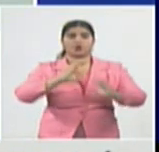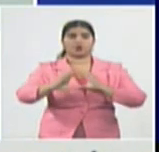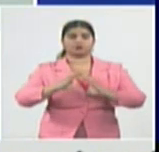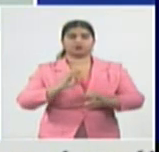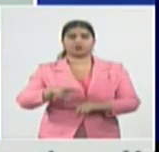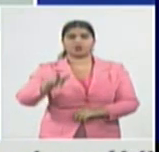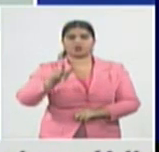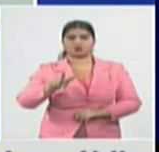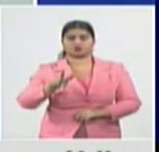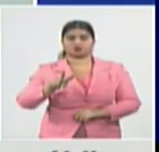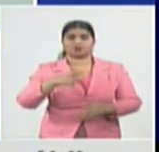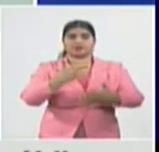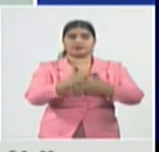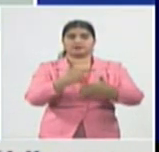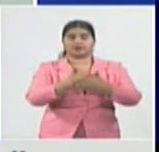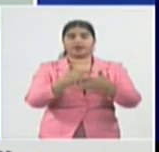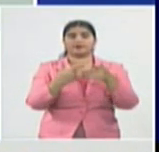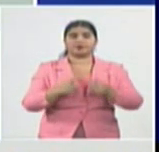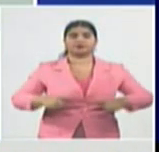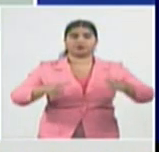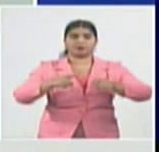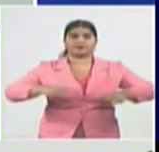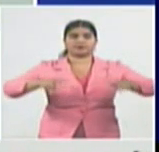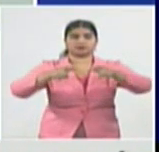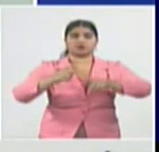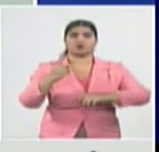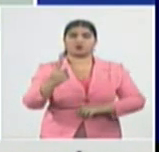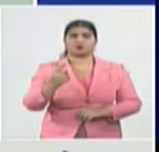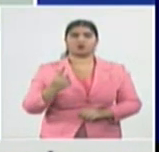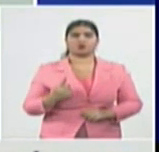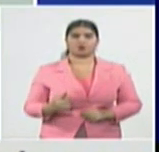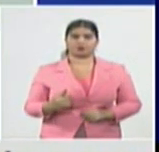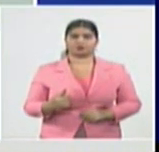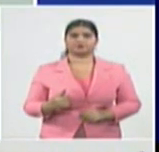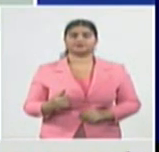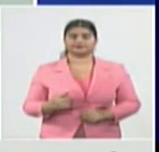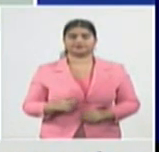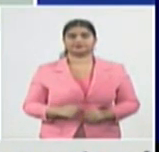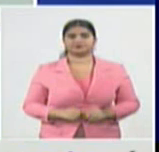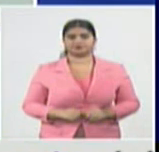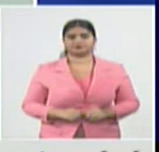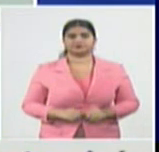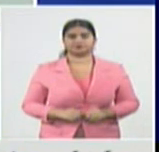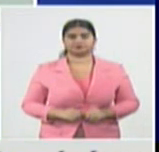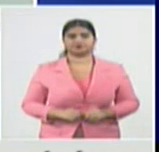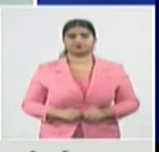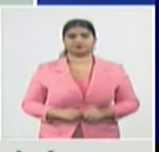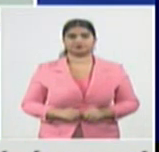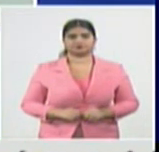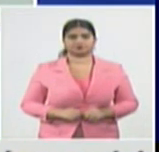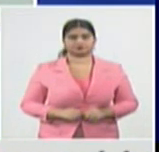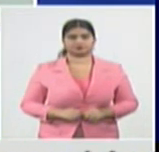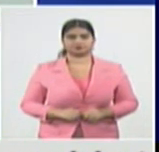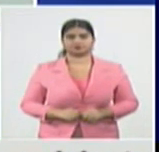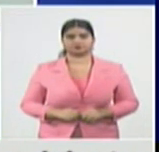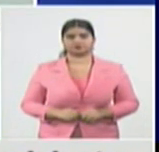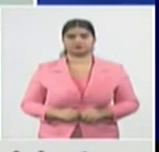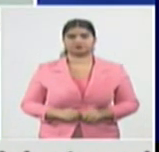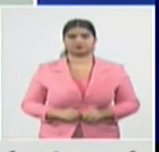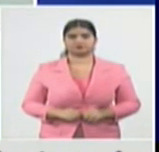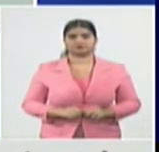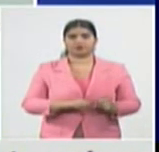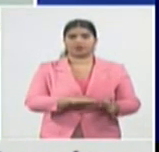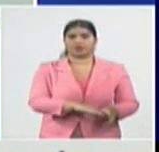Yara y Bartolomé Mazó, con un municipio, con un caso positivo, cada uno de estos municipios. Avanzamos,